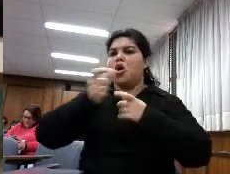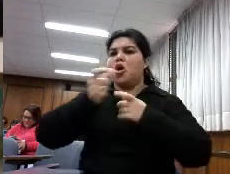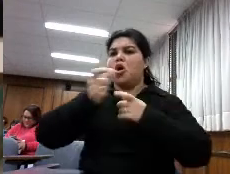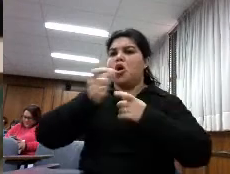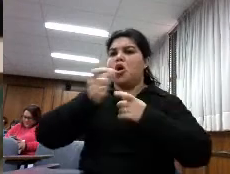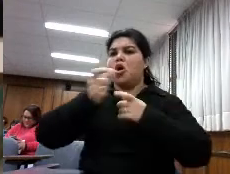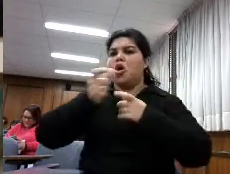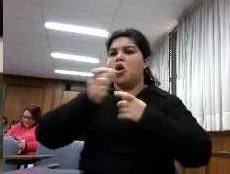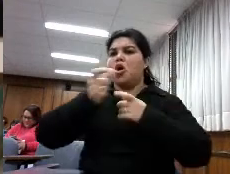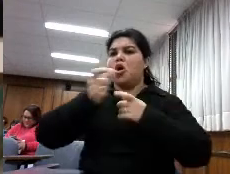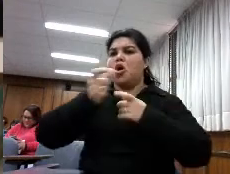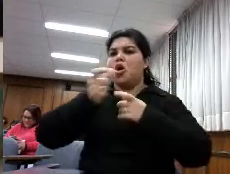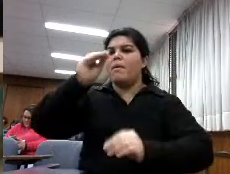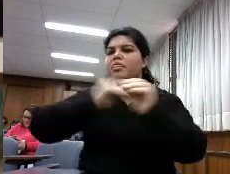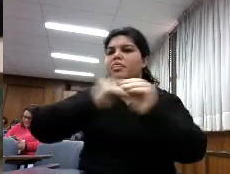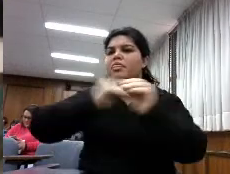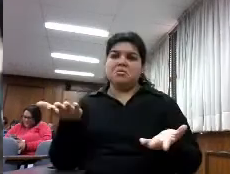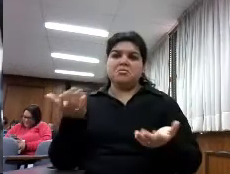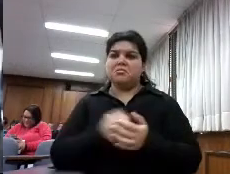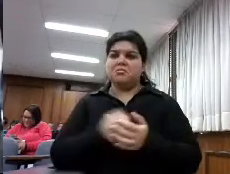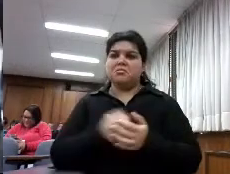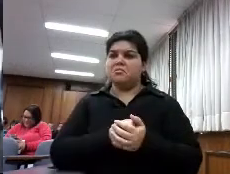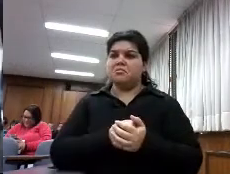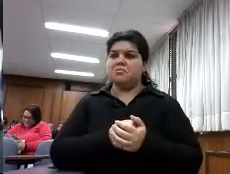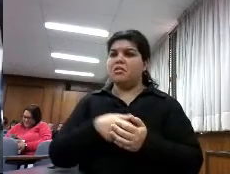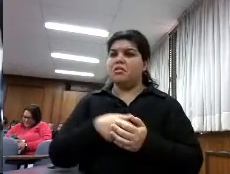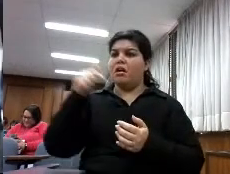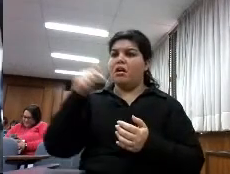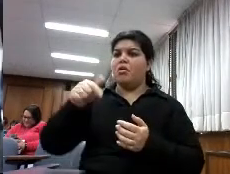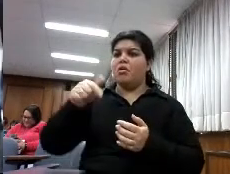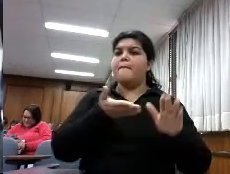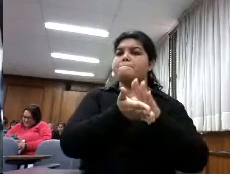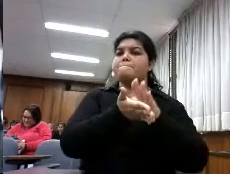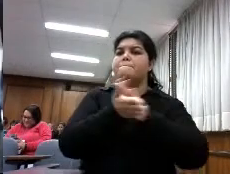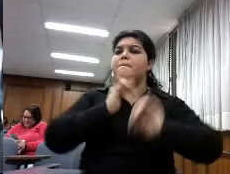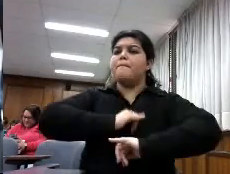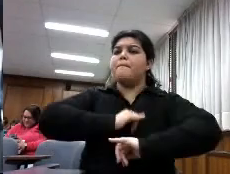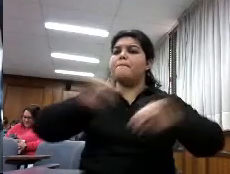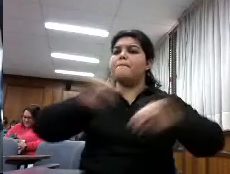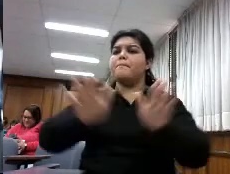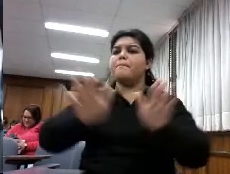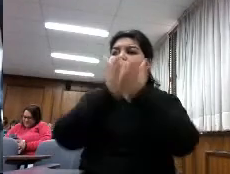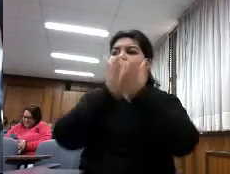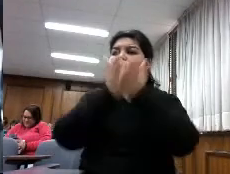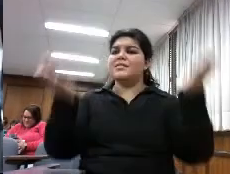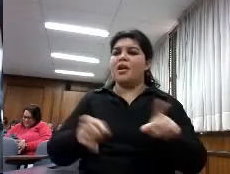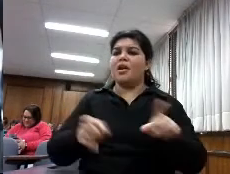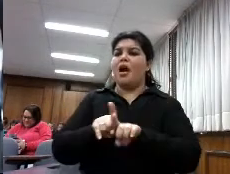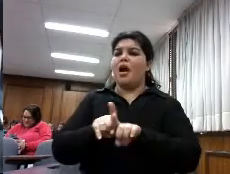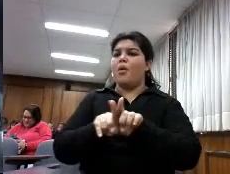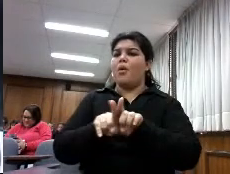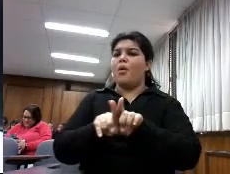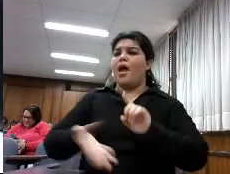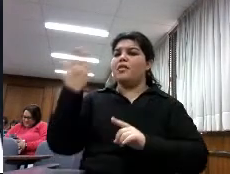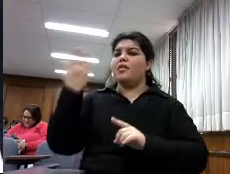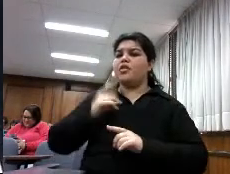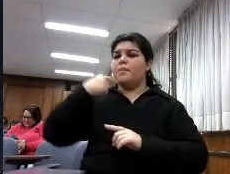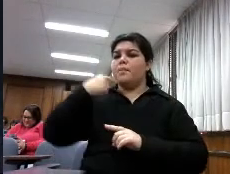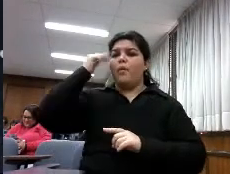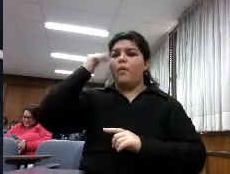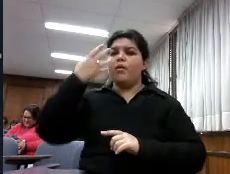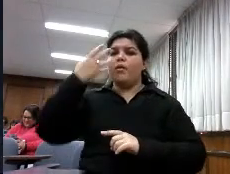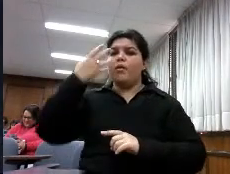mismo la prensa está vendiendo en papel lo que se vendía en los años 40 los libros los